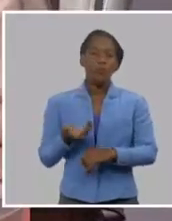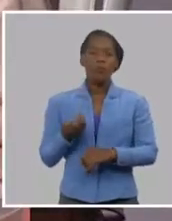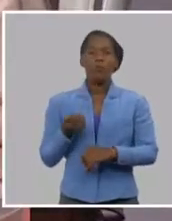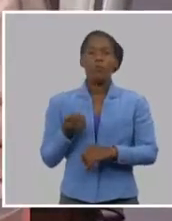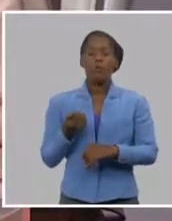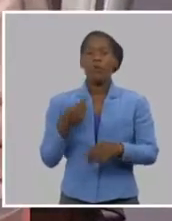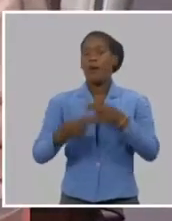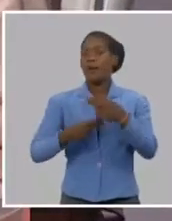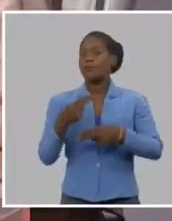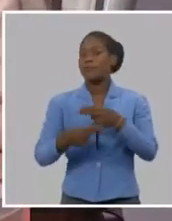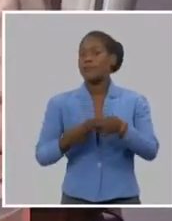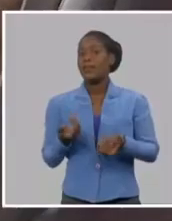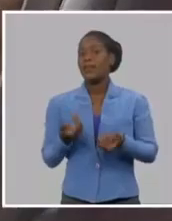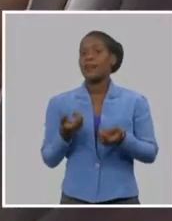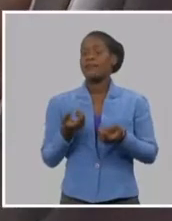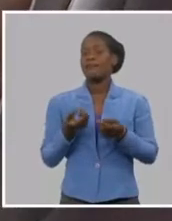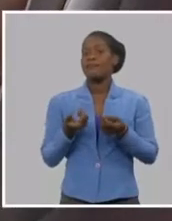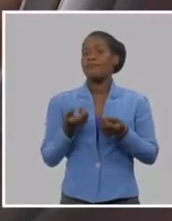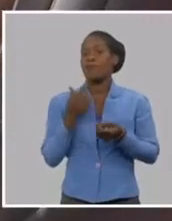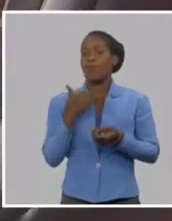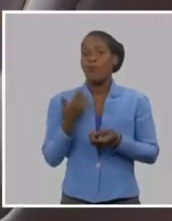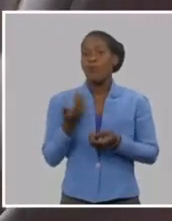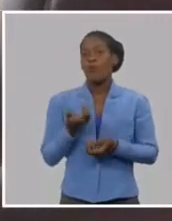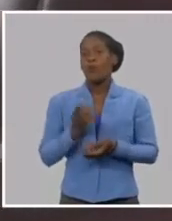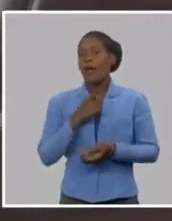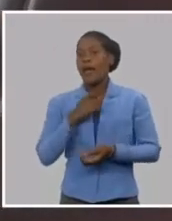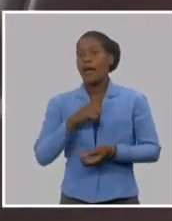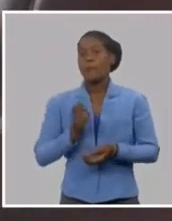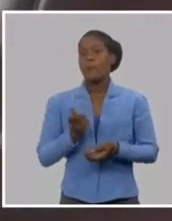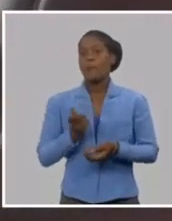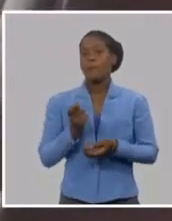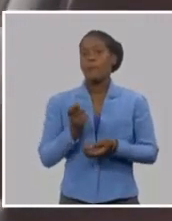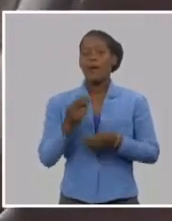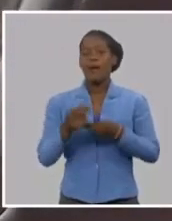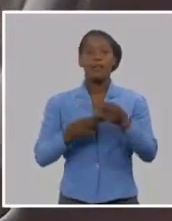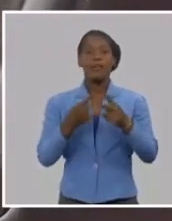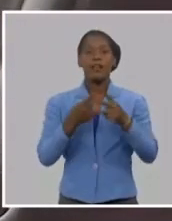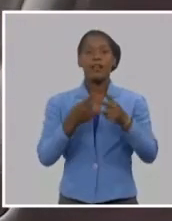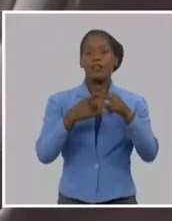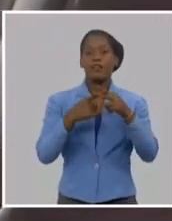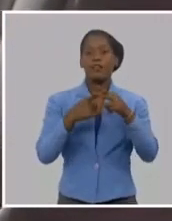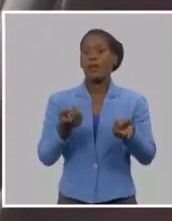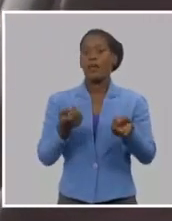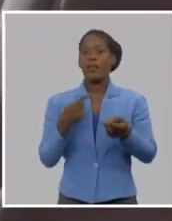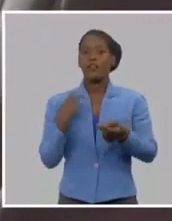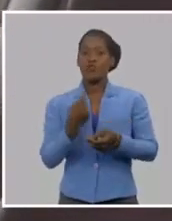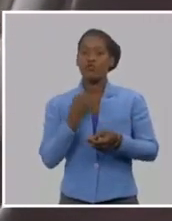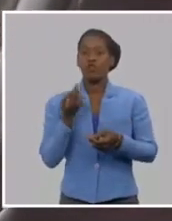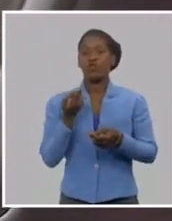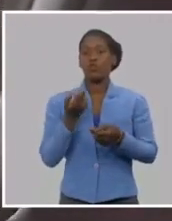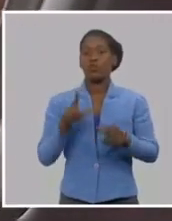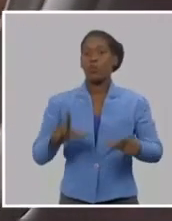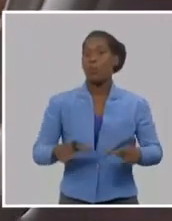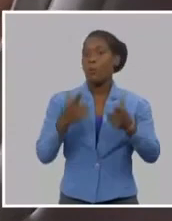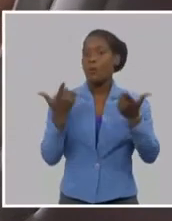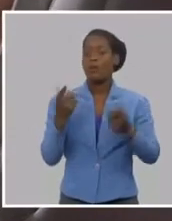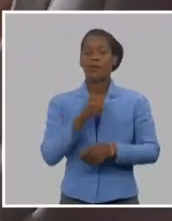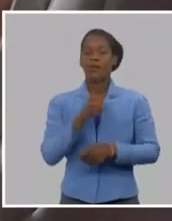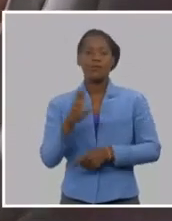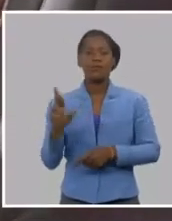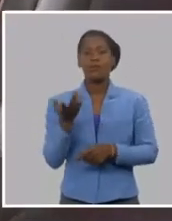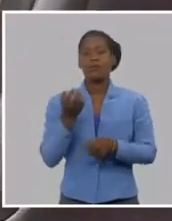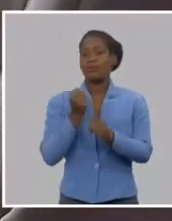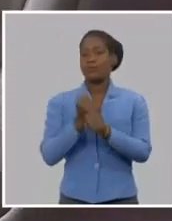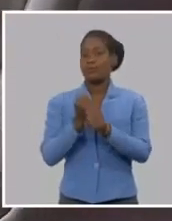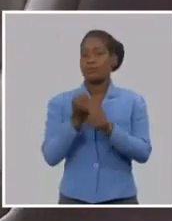utilizar como quiénes y cuáles son las fuerzas de la revolución. Ese con todos y para el bien de